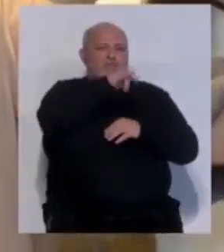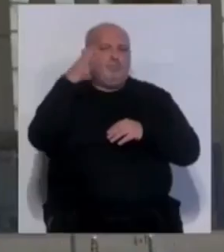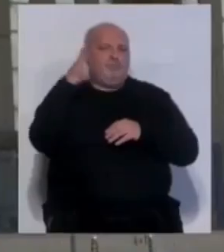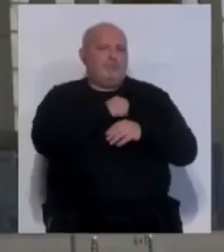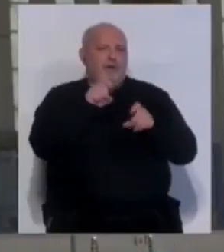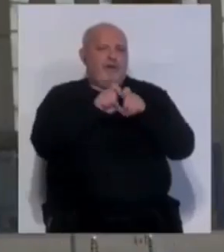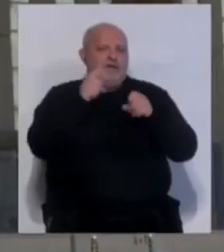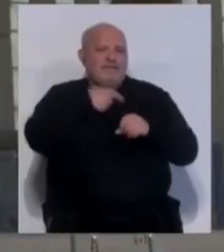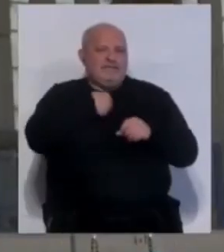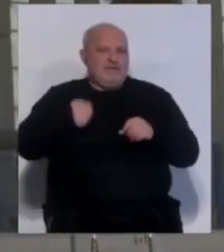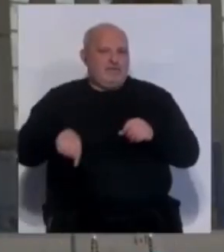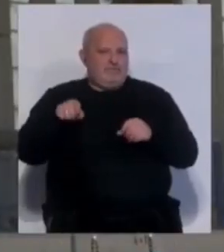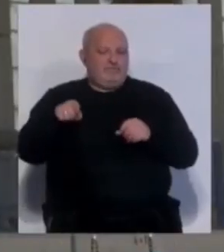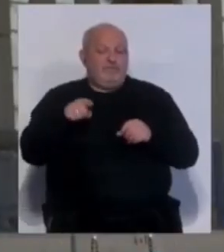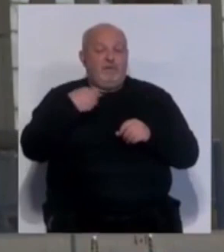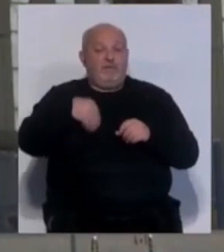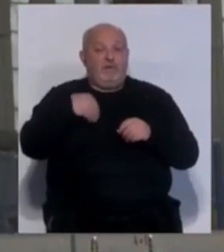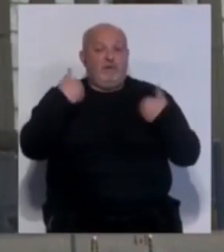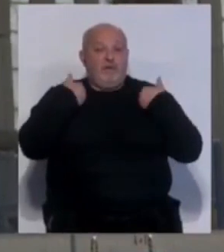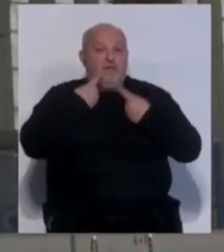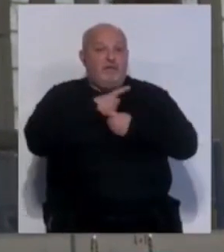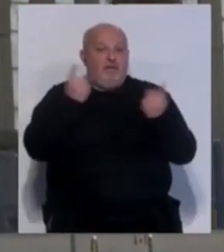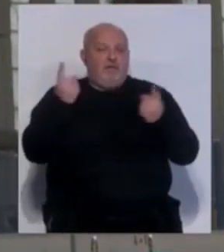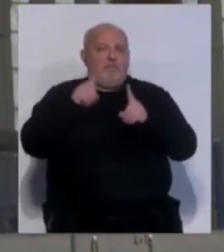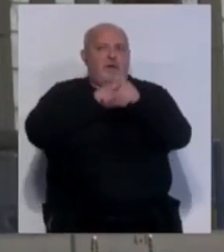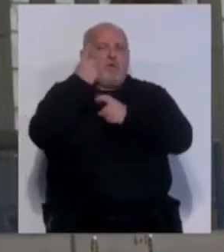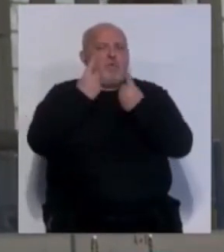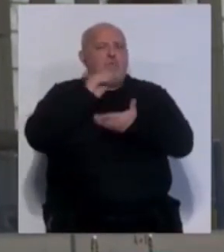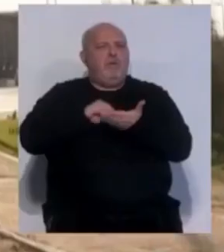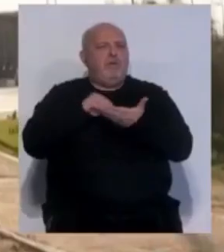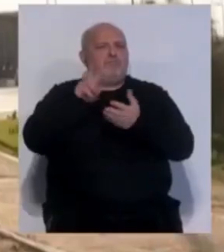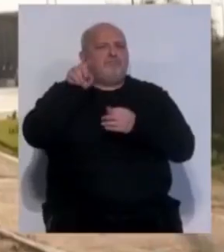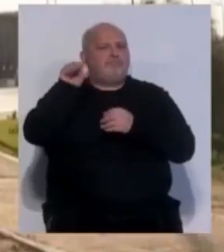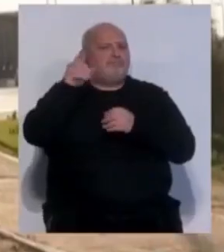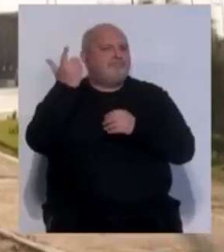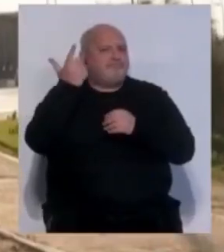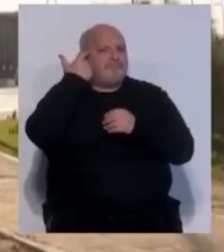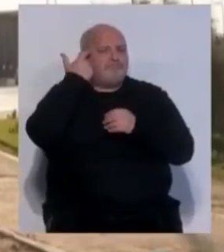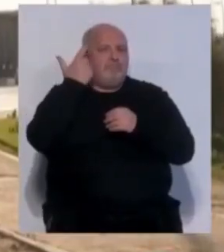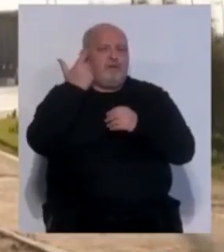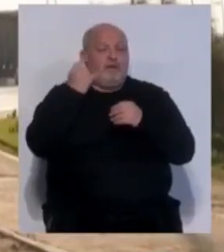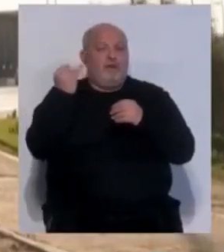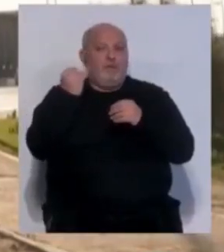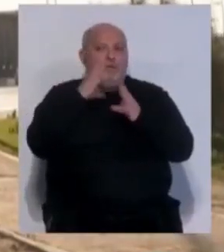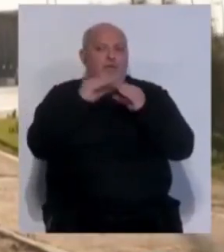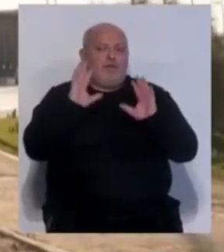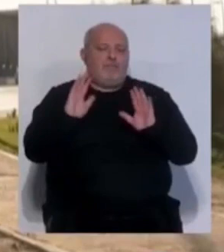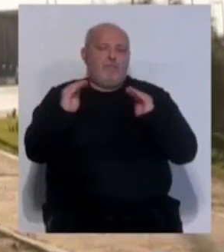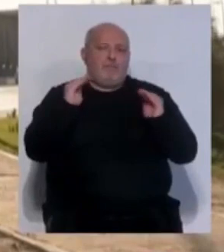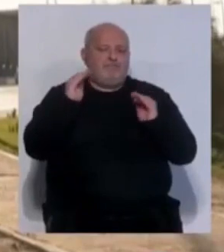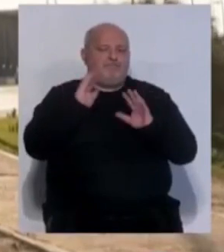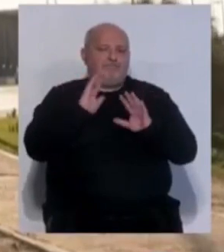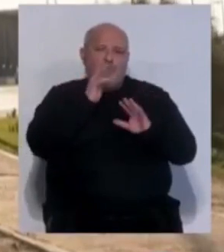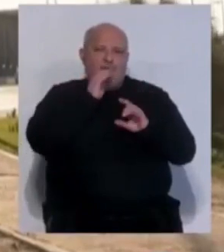industrial chino. El consejero de Presidencia ha manifestado a preguntas a los periodistas sobre este tema que la institución andaluza tiene que guardar